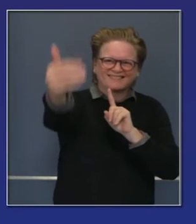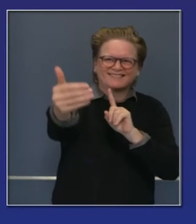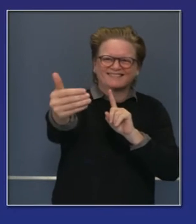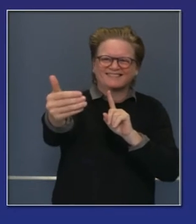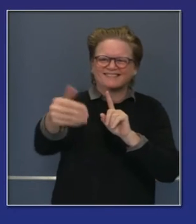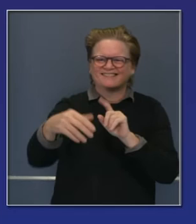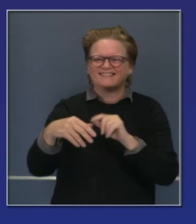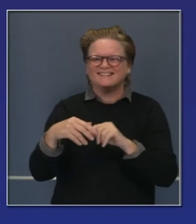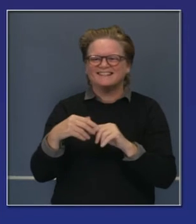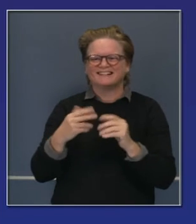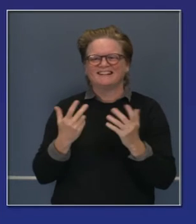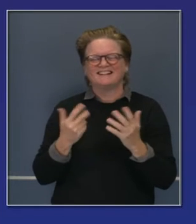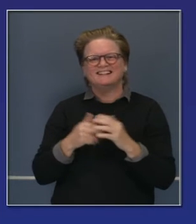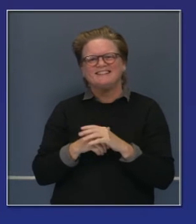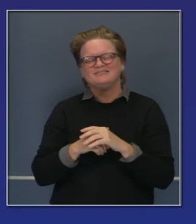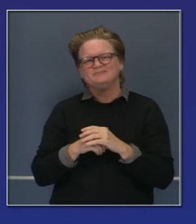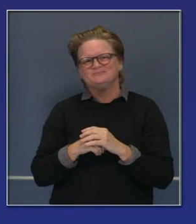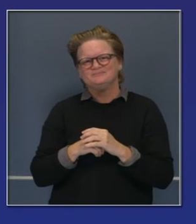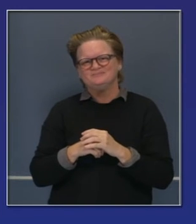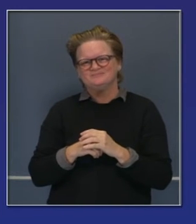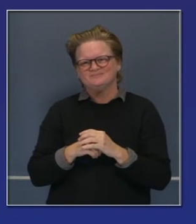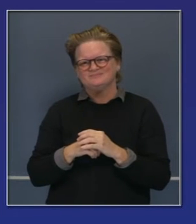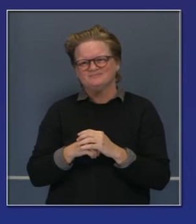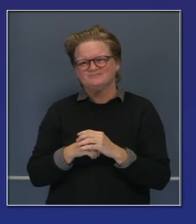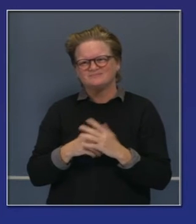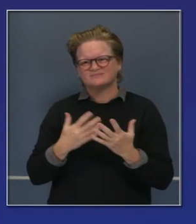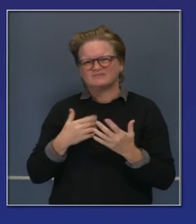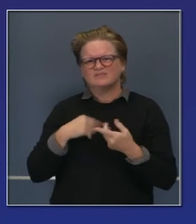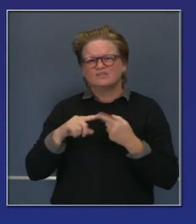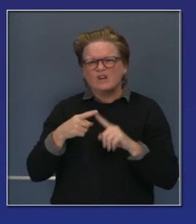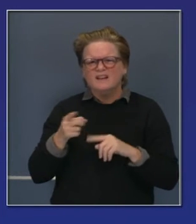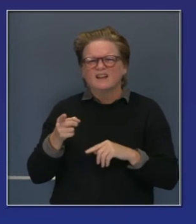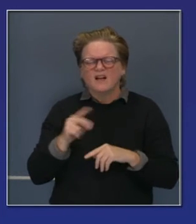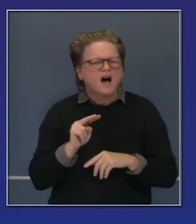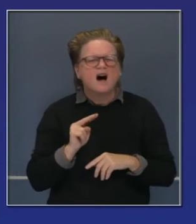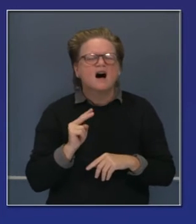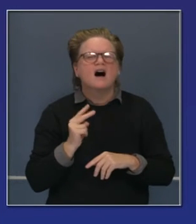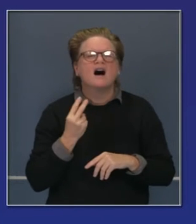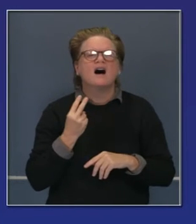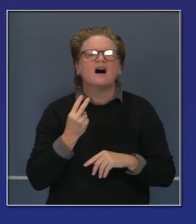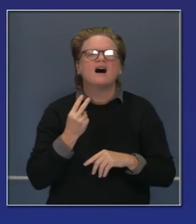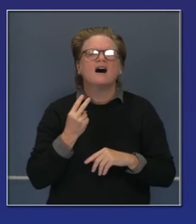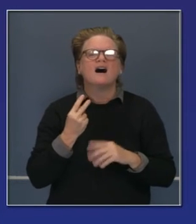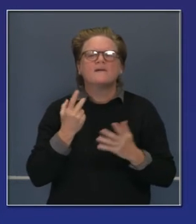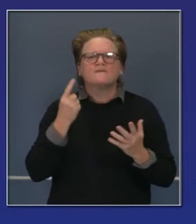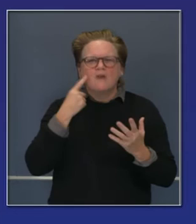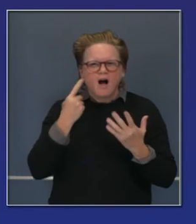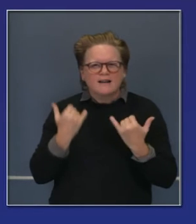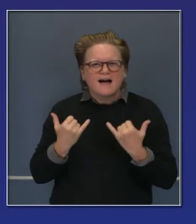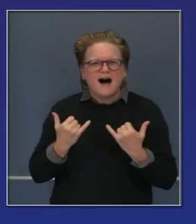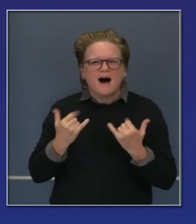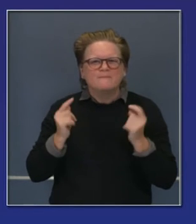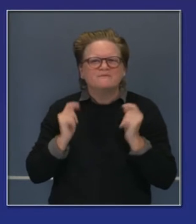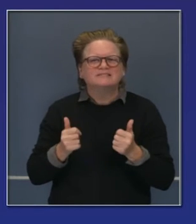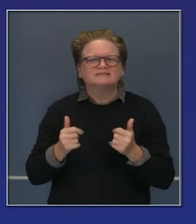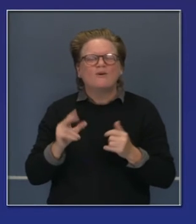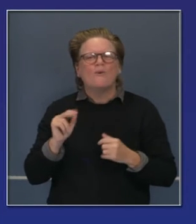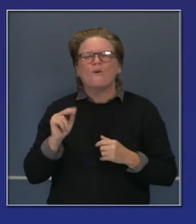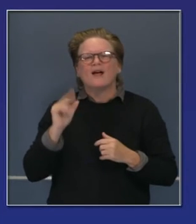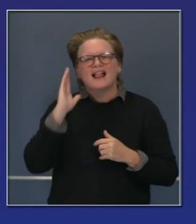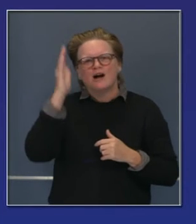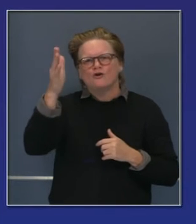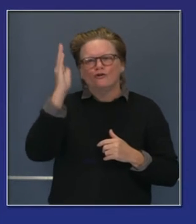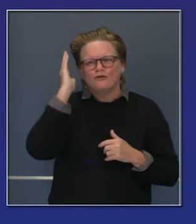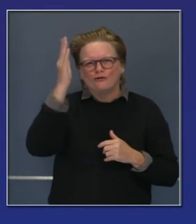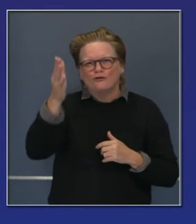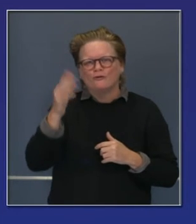sino que será probablemente hasta el año próximo. Pausó y reflexioné sobre esto y por eso pensé que debo mencionárselos a